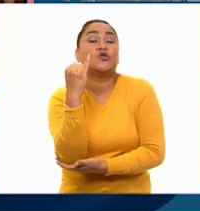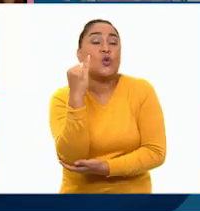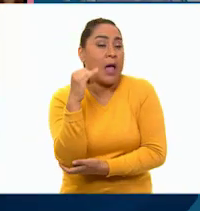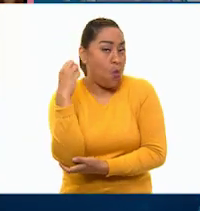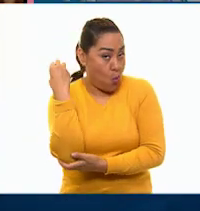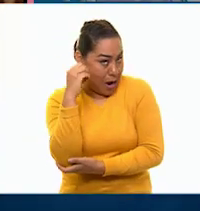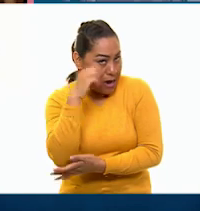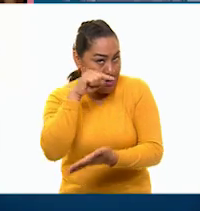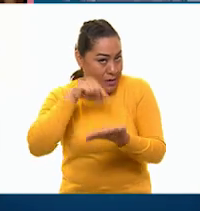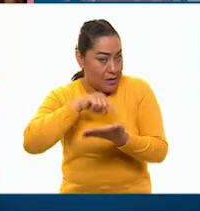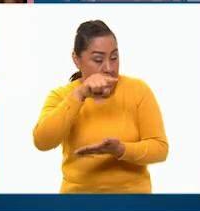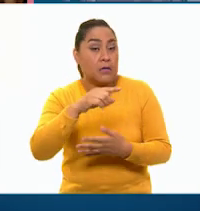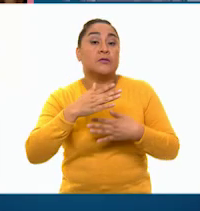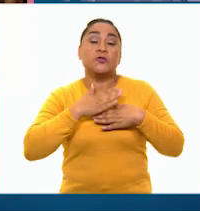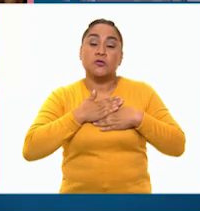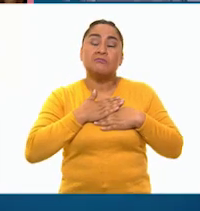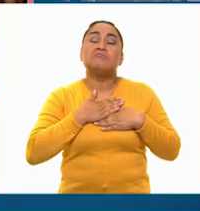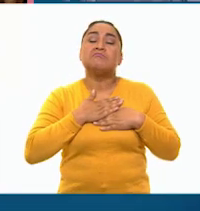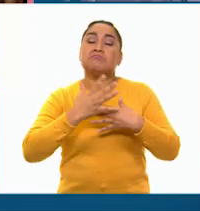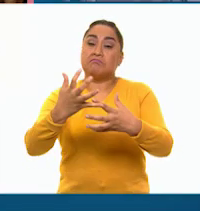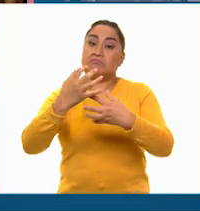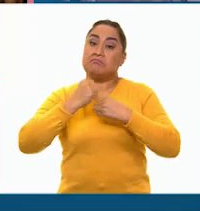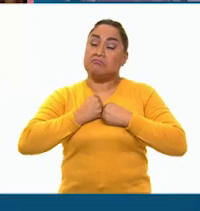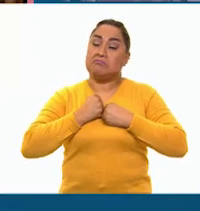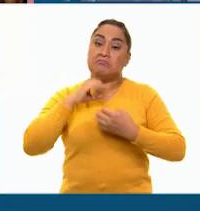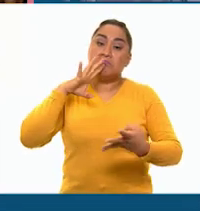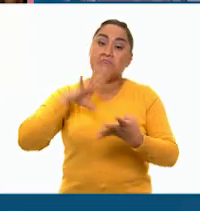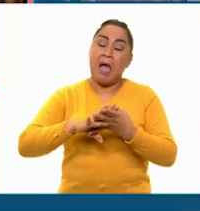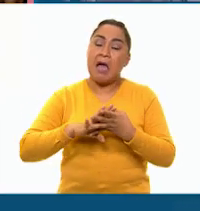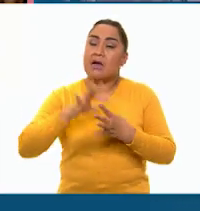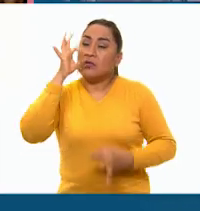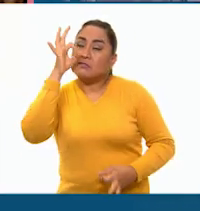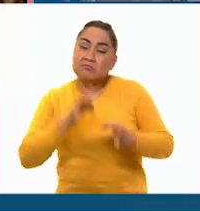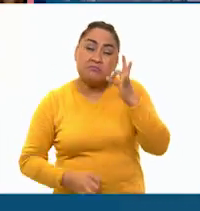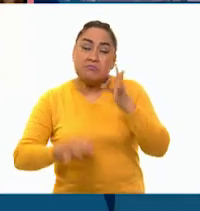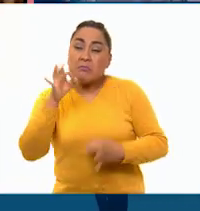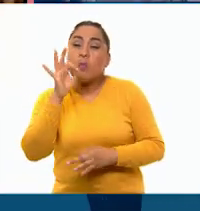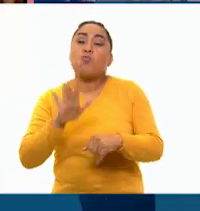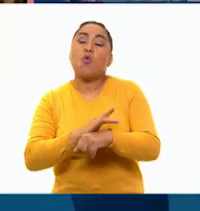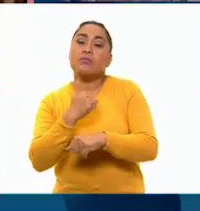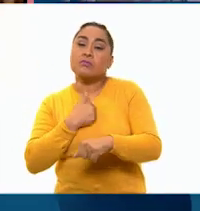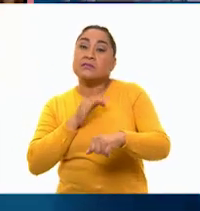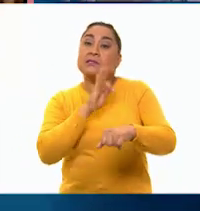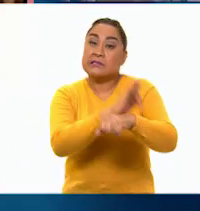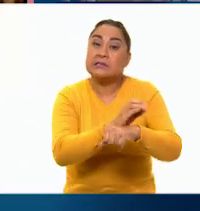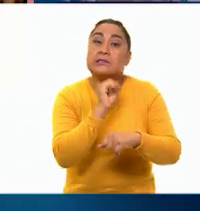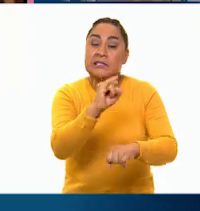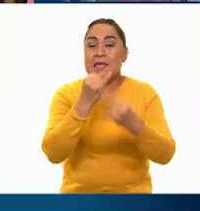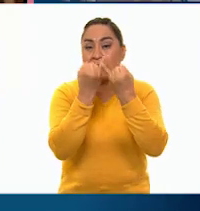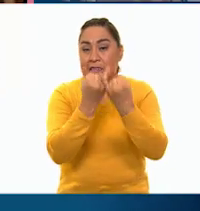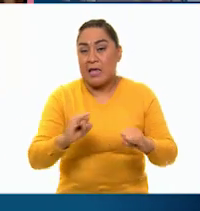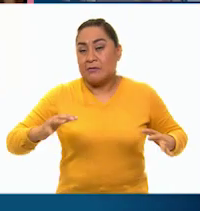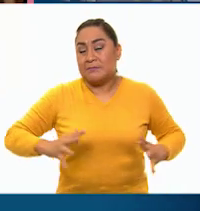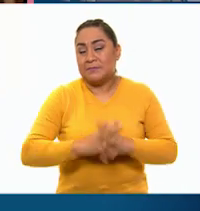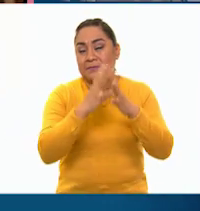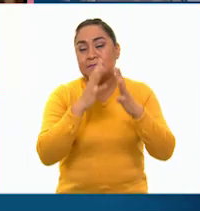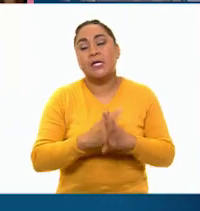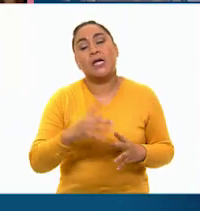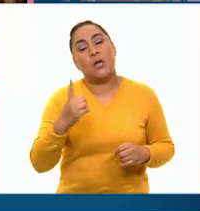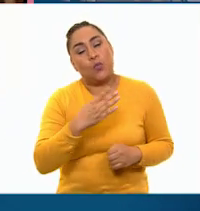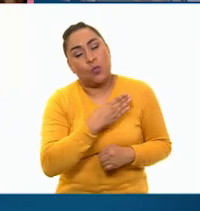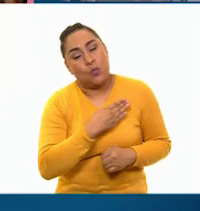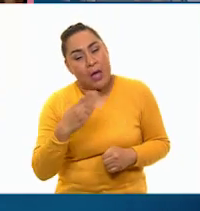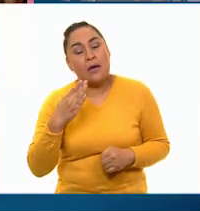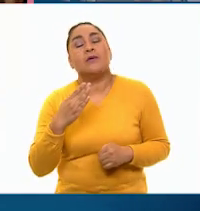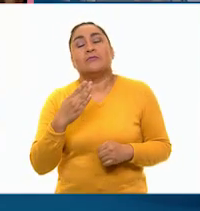había sido encarcelada y juzgada por estar a favor de la guerra de independencia. Afortunadamente,